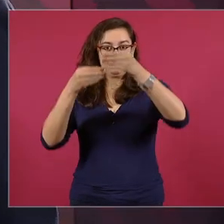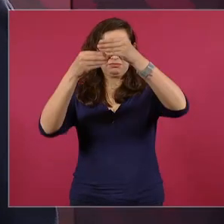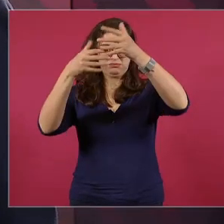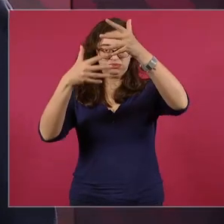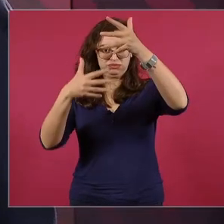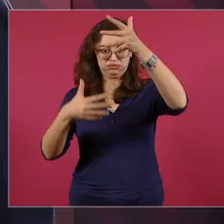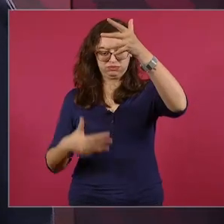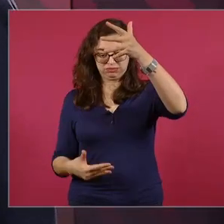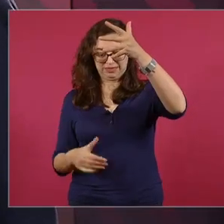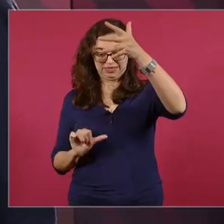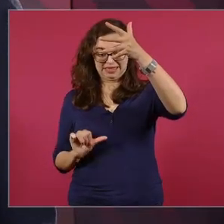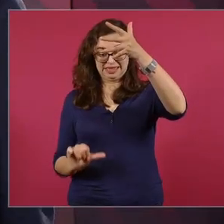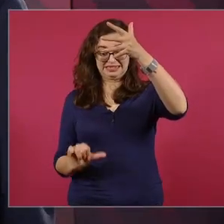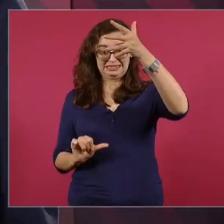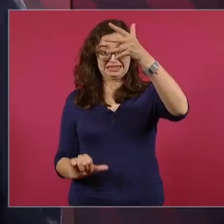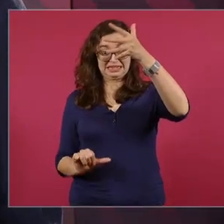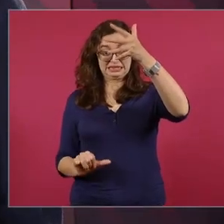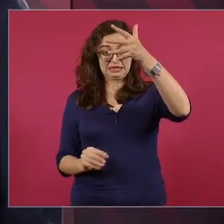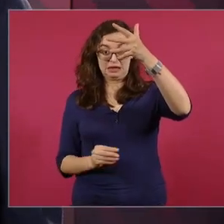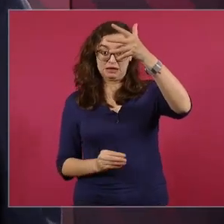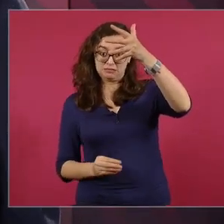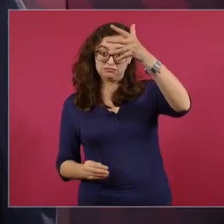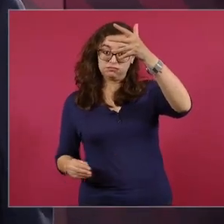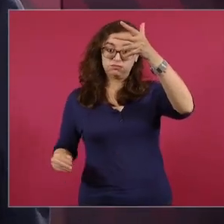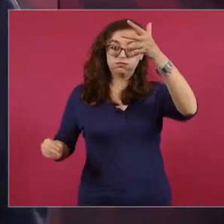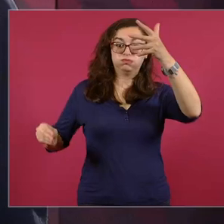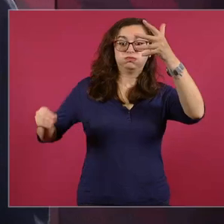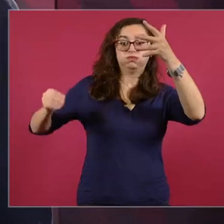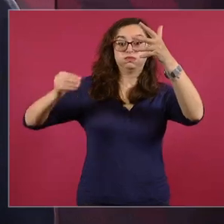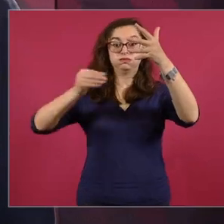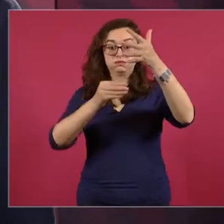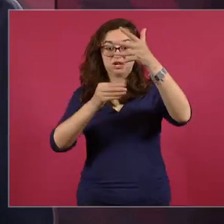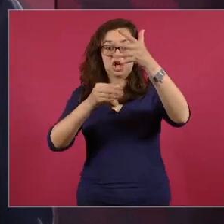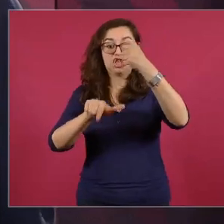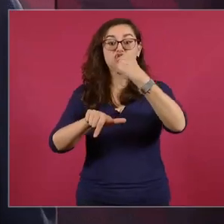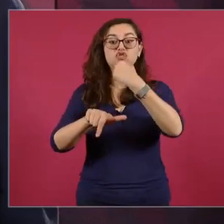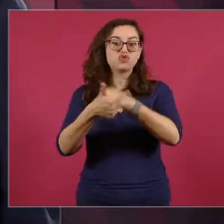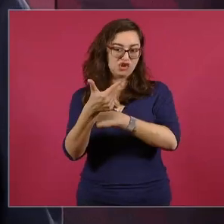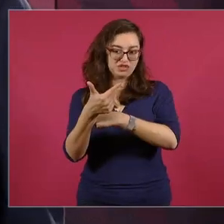estamos hablando de lo económico